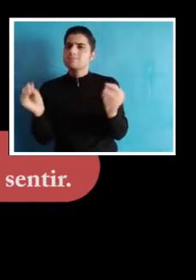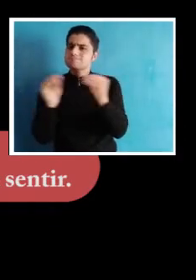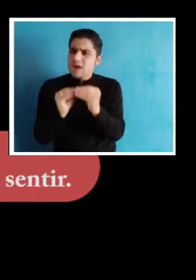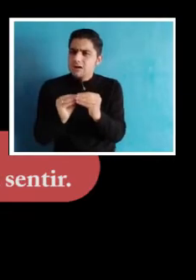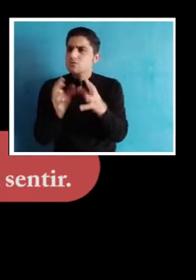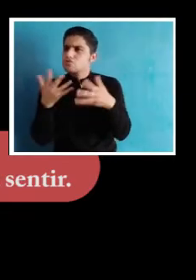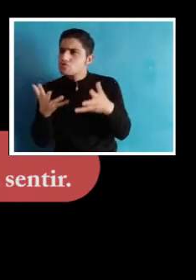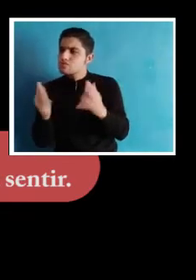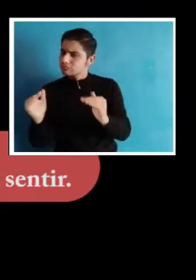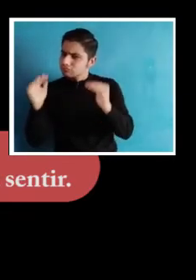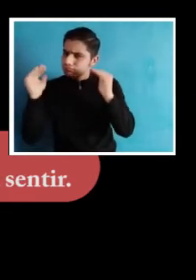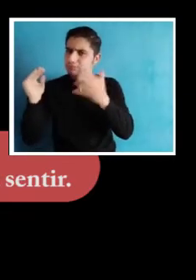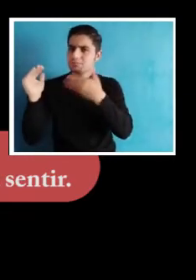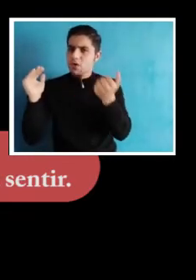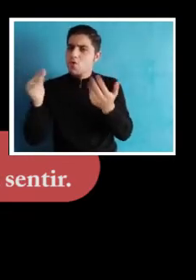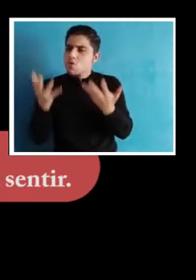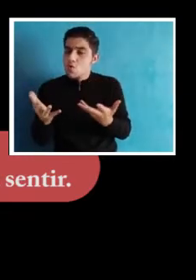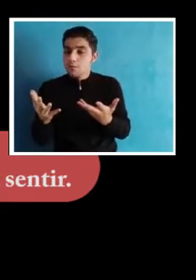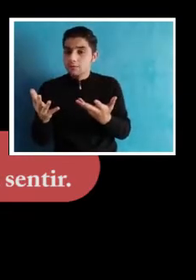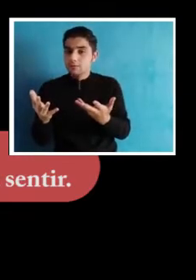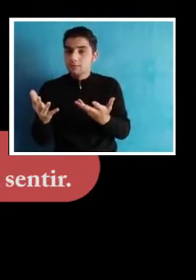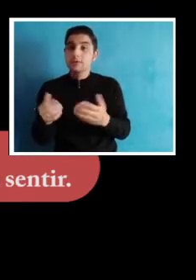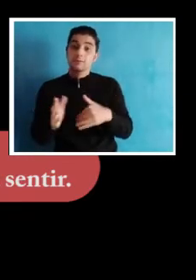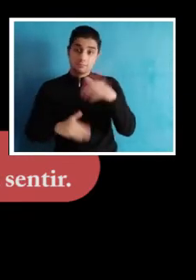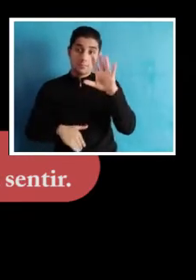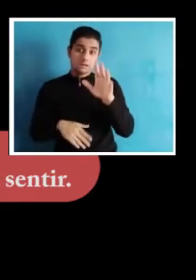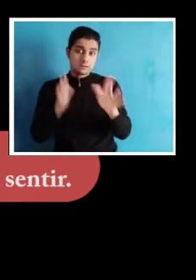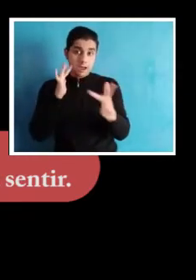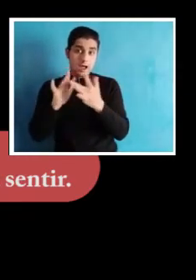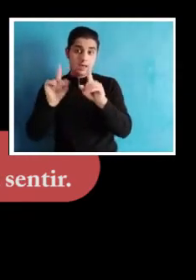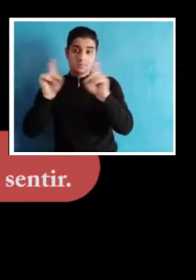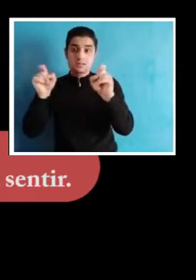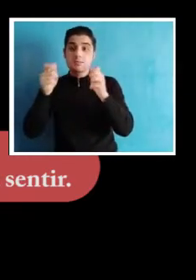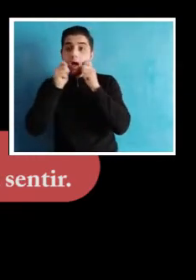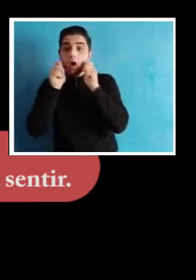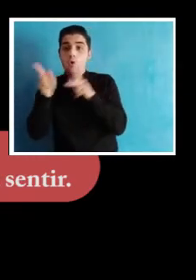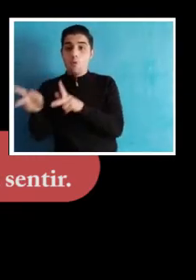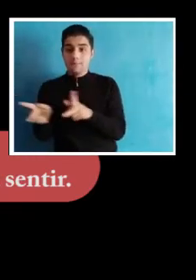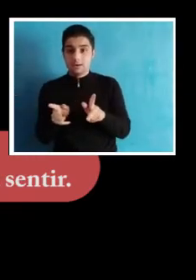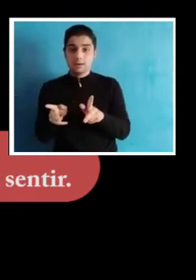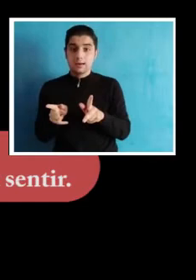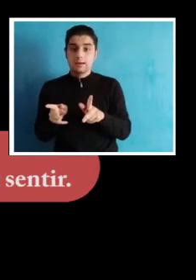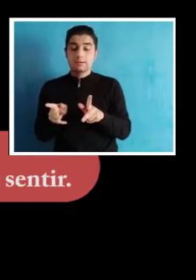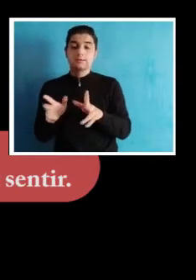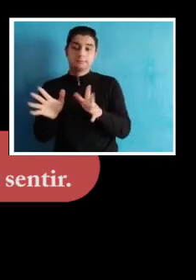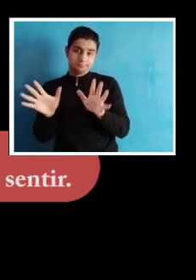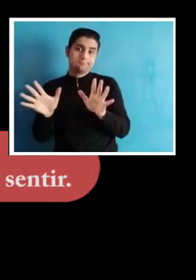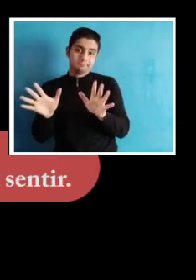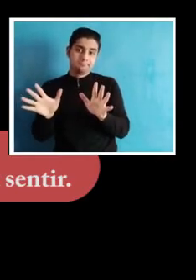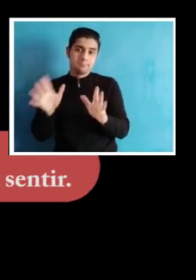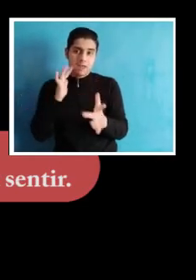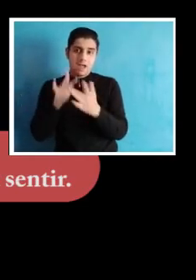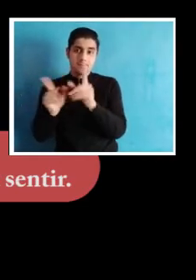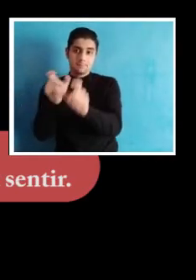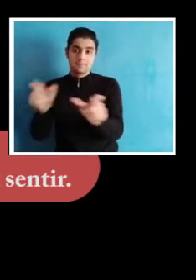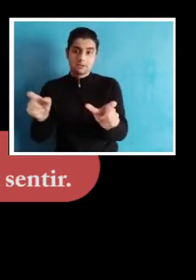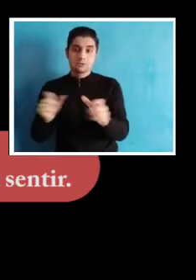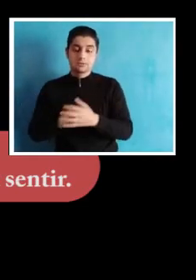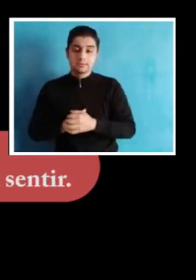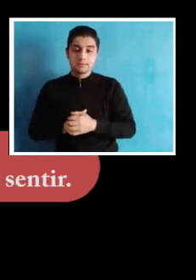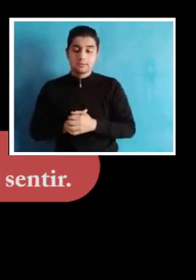el de la escuela y la parte académica, y más que estamos hablando de humanidades y estamos tratando con seres humanos.